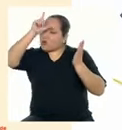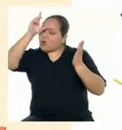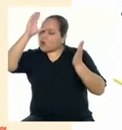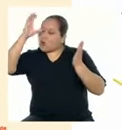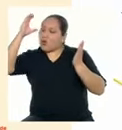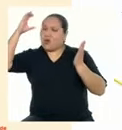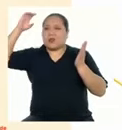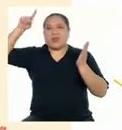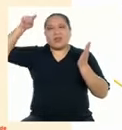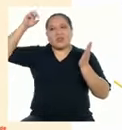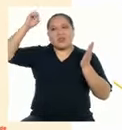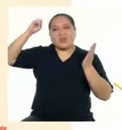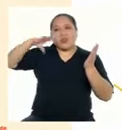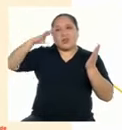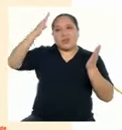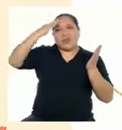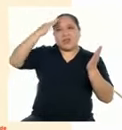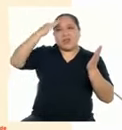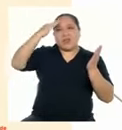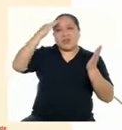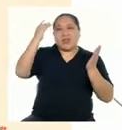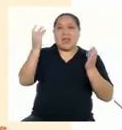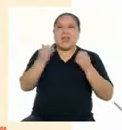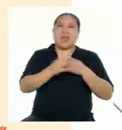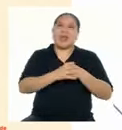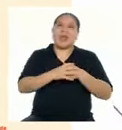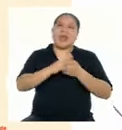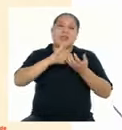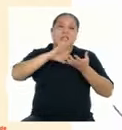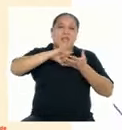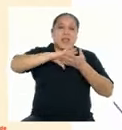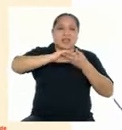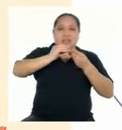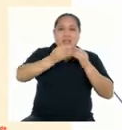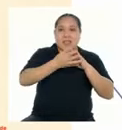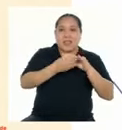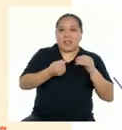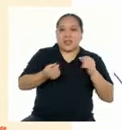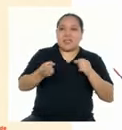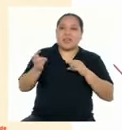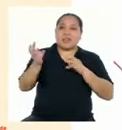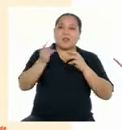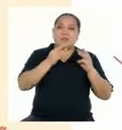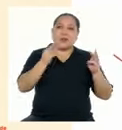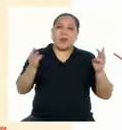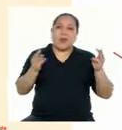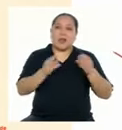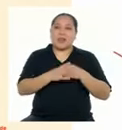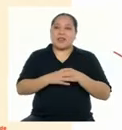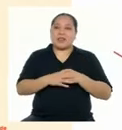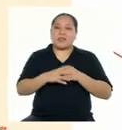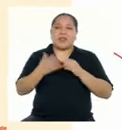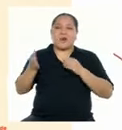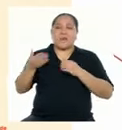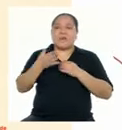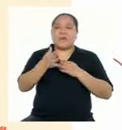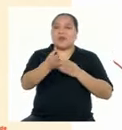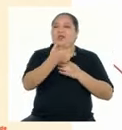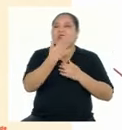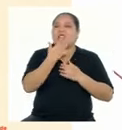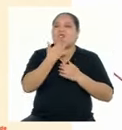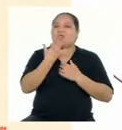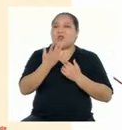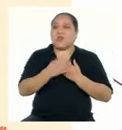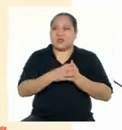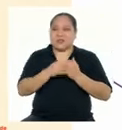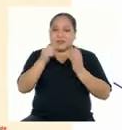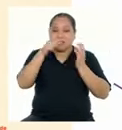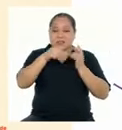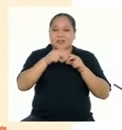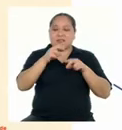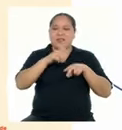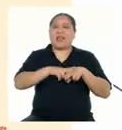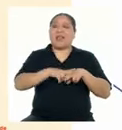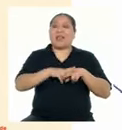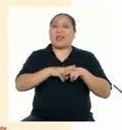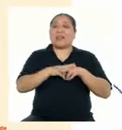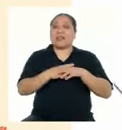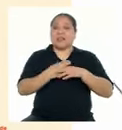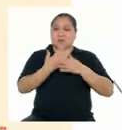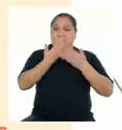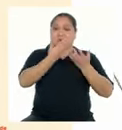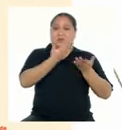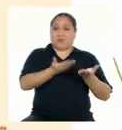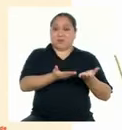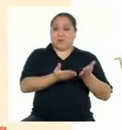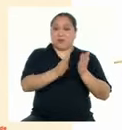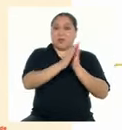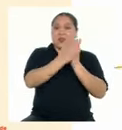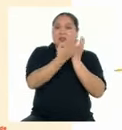Que sabía de tierras y mares De historias y aves De peces de todo color Estaba el señor Don